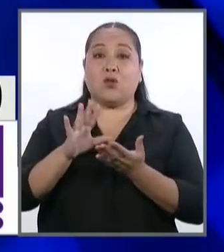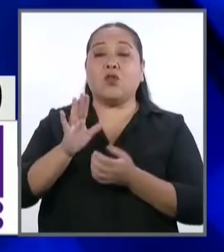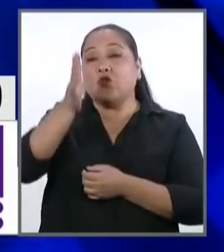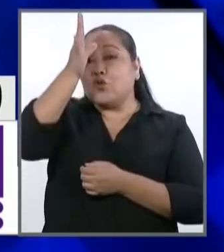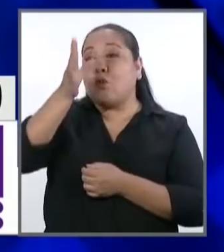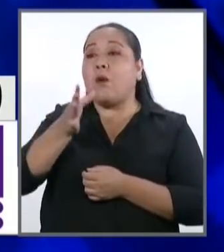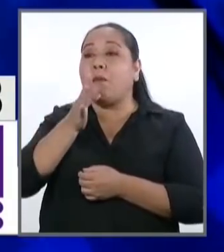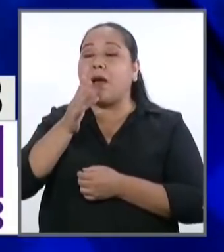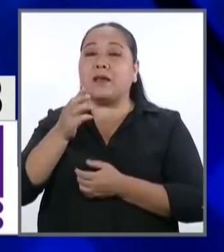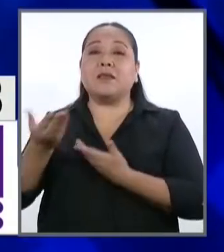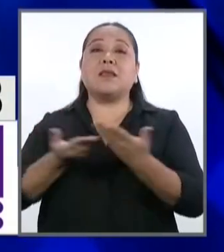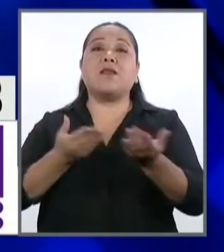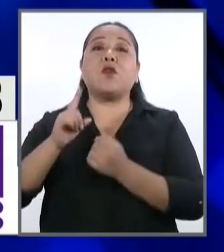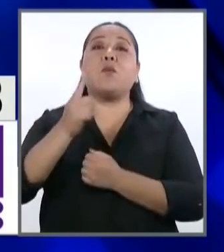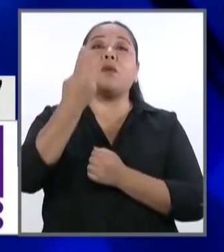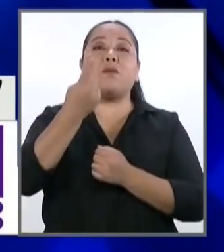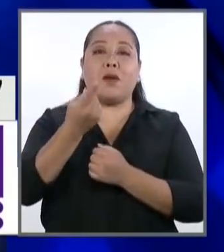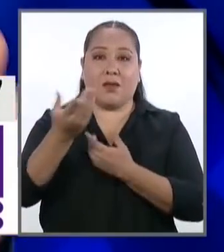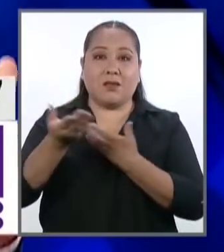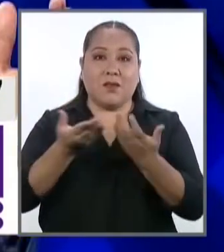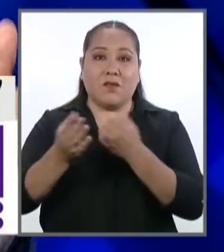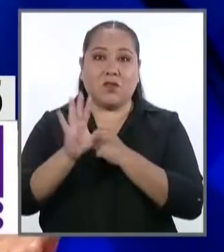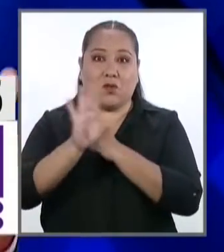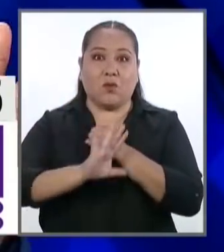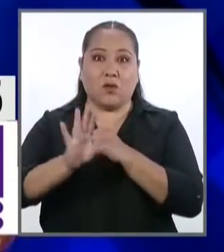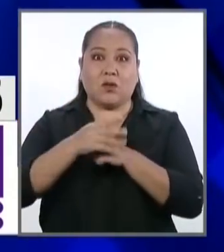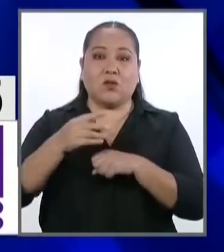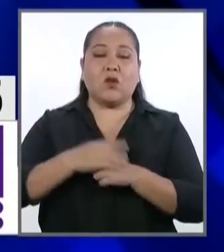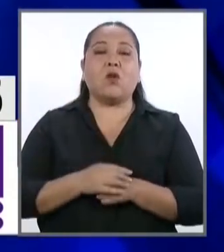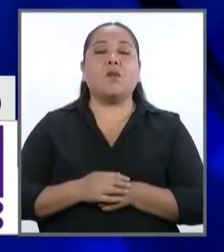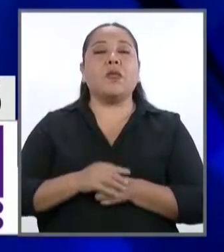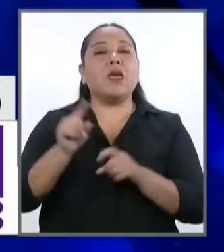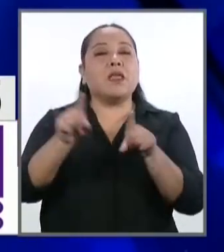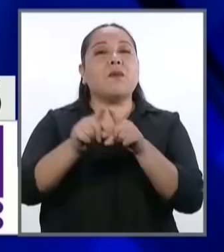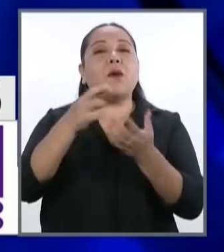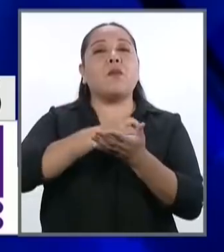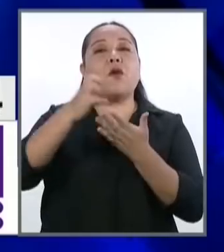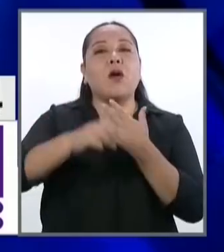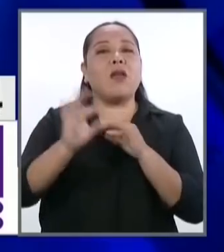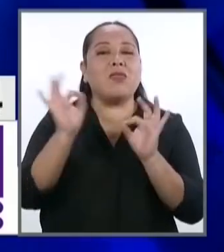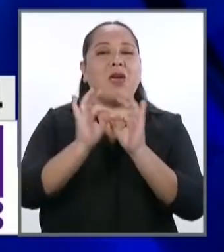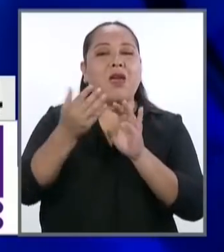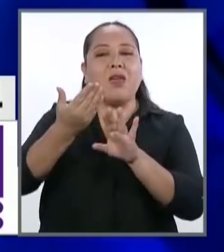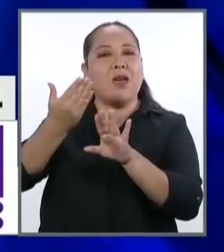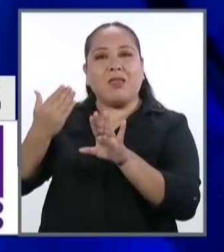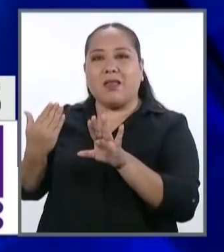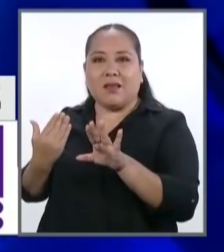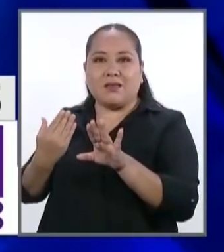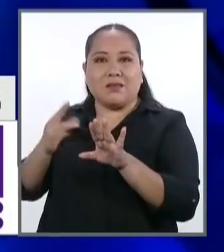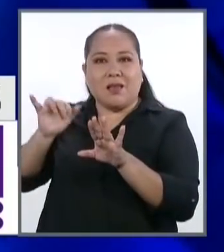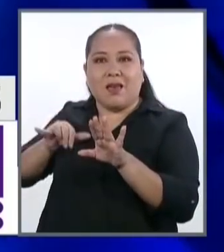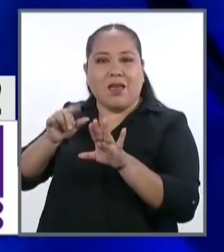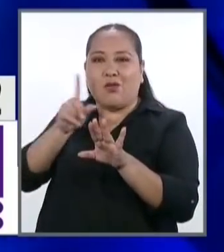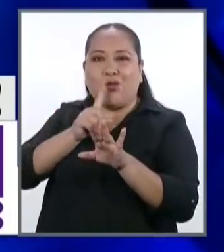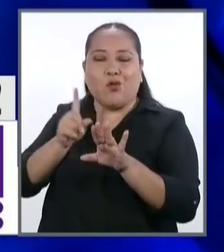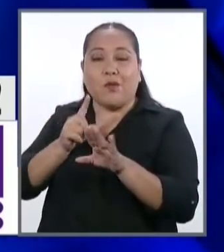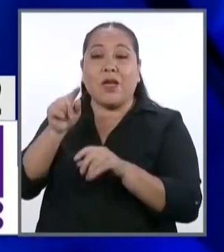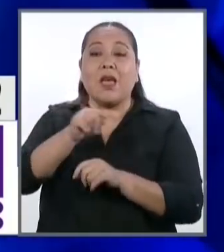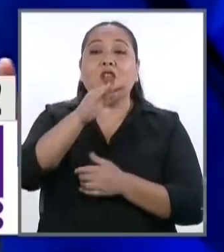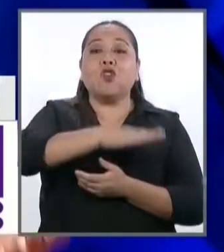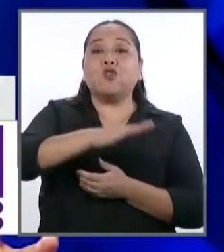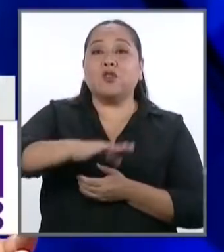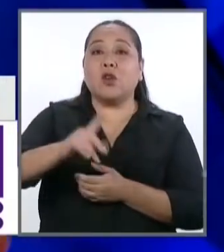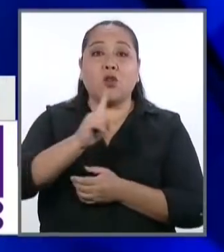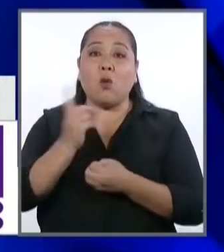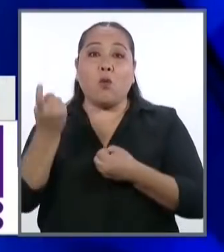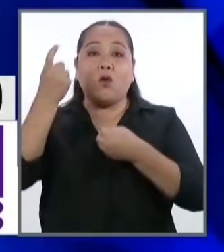Y finalmente, algo muy importante, el programa Nadie se queda atrás. Todos los niños que no se han podido matricular en la escuela pública van a